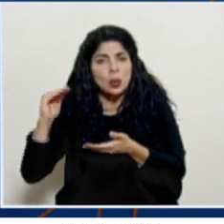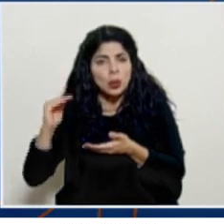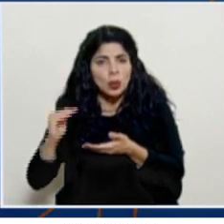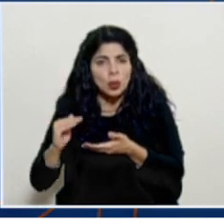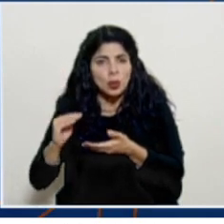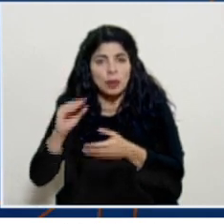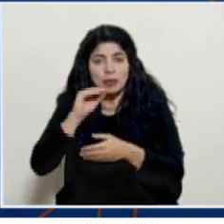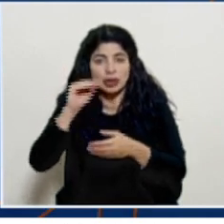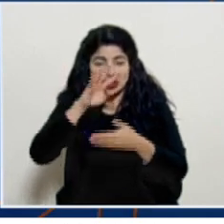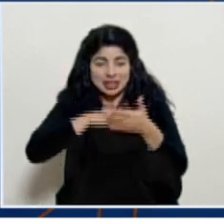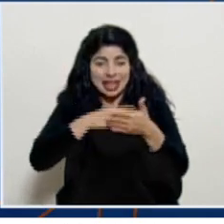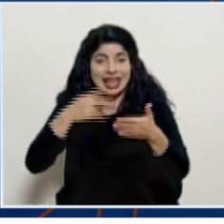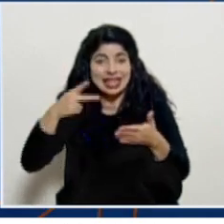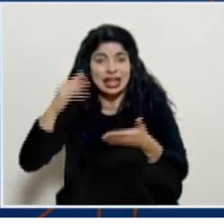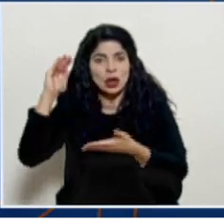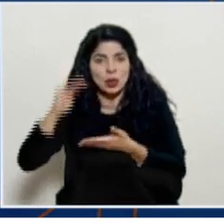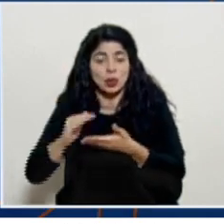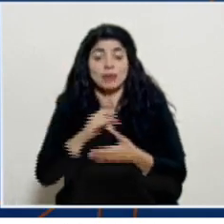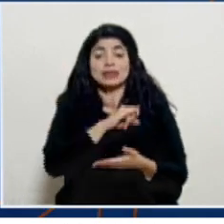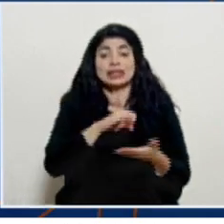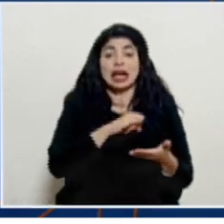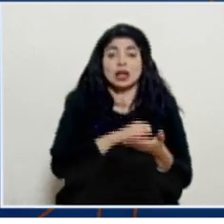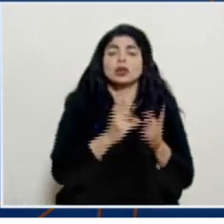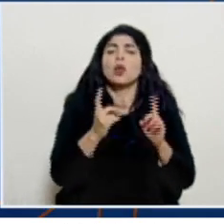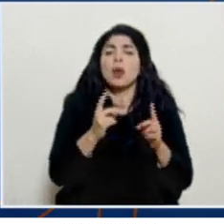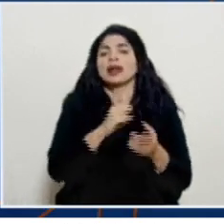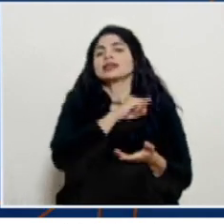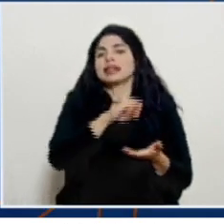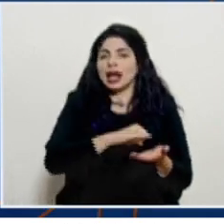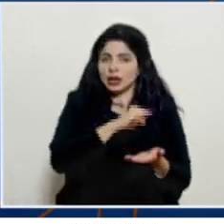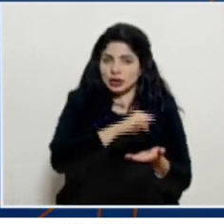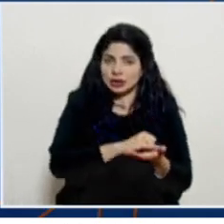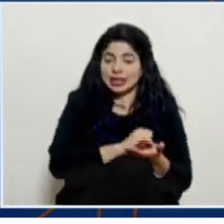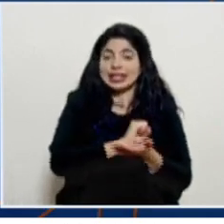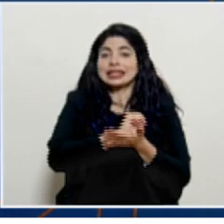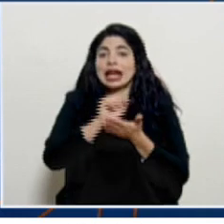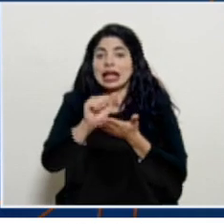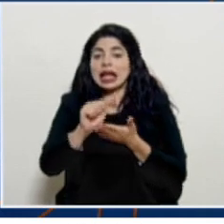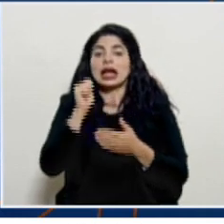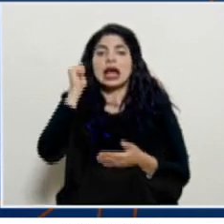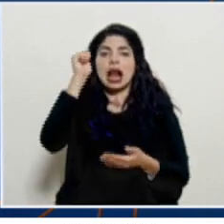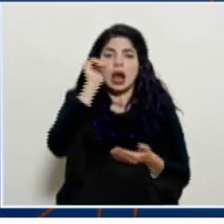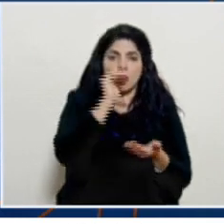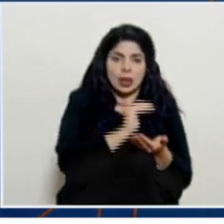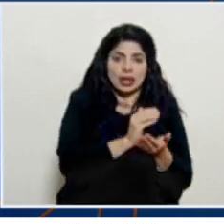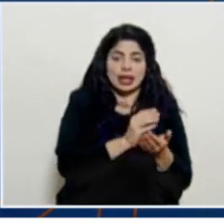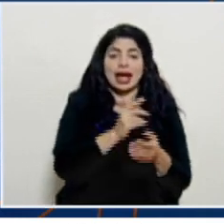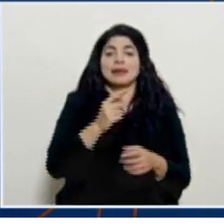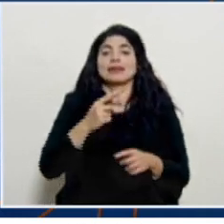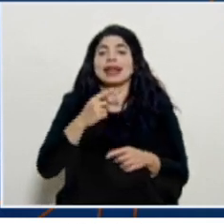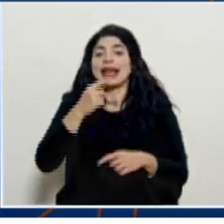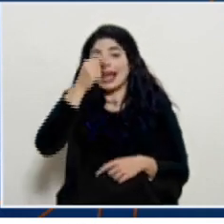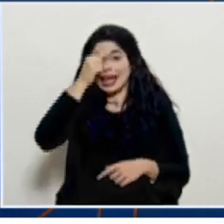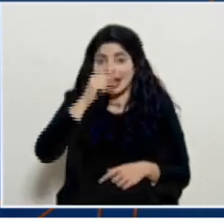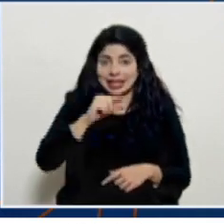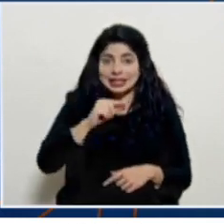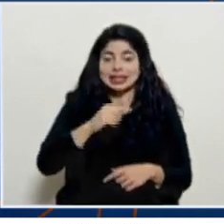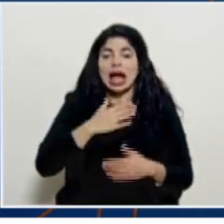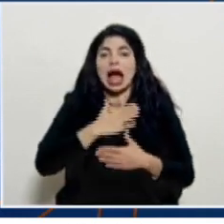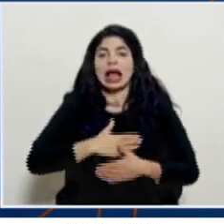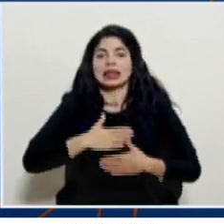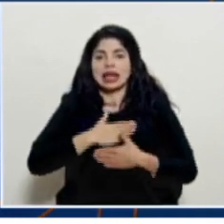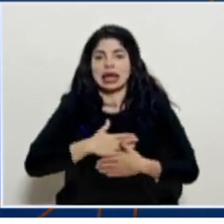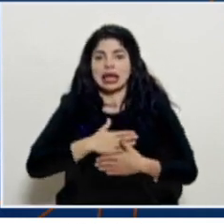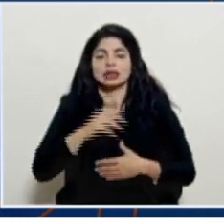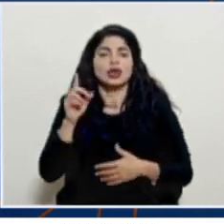cantonal y son en la provincia de San José San José Santa Ana y Alajuelita Grecia y Atenas en